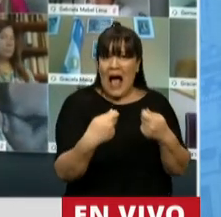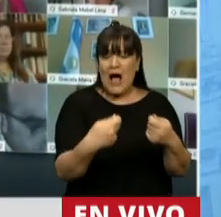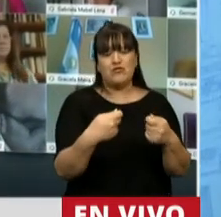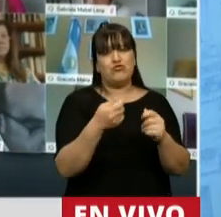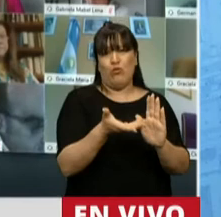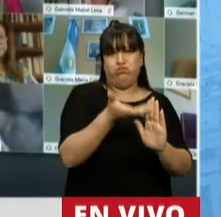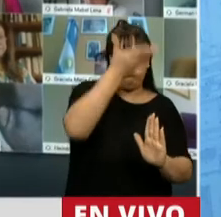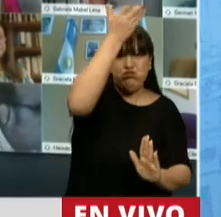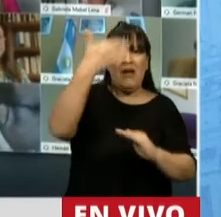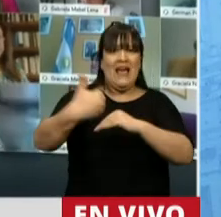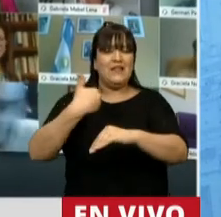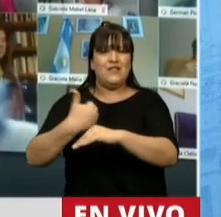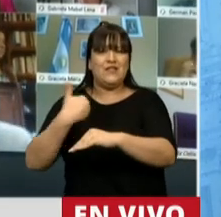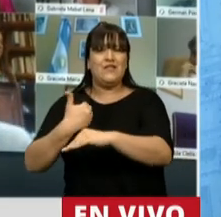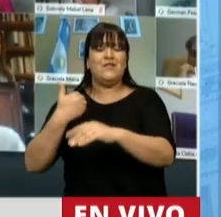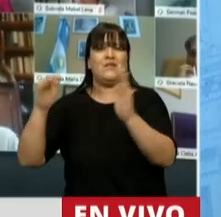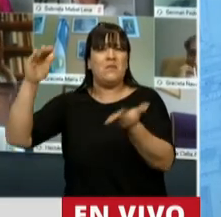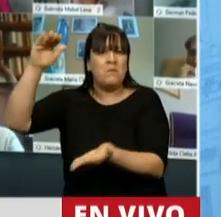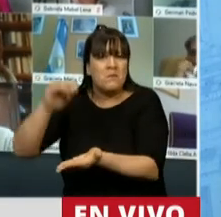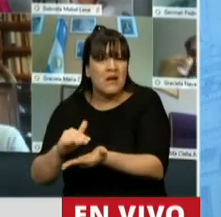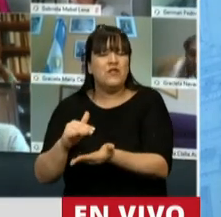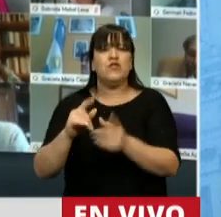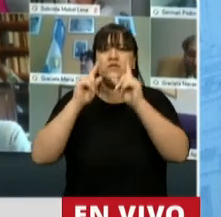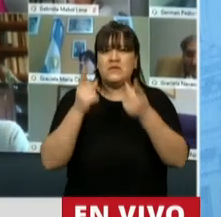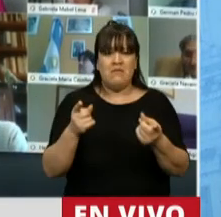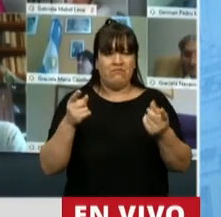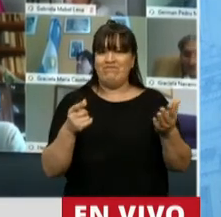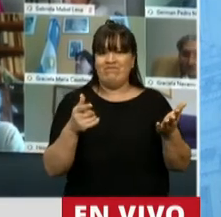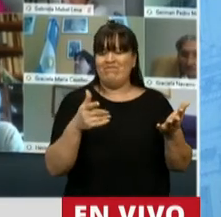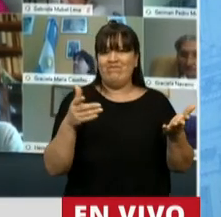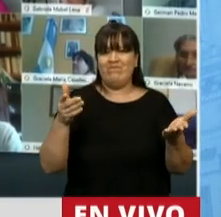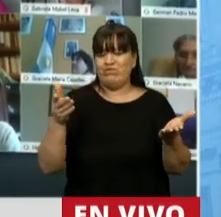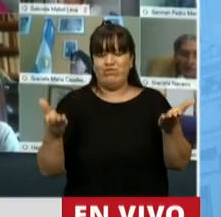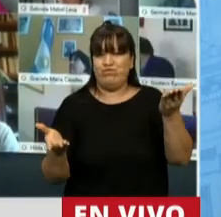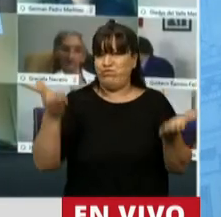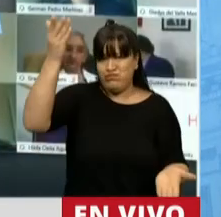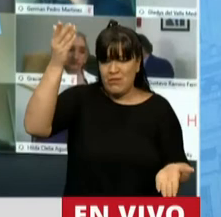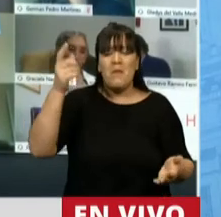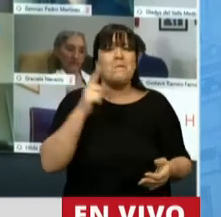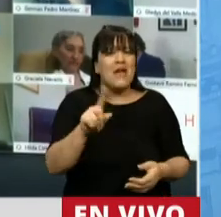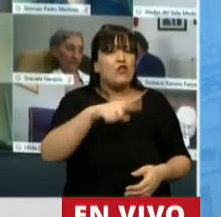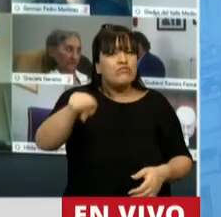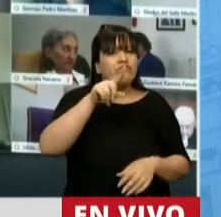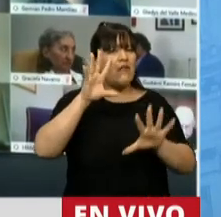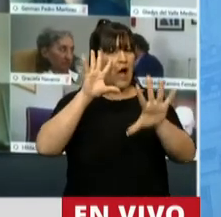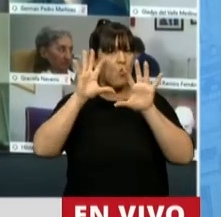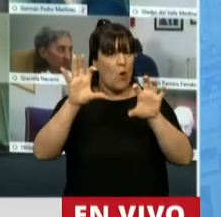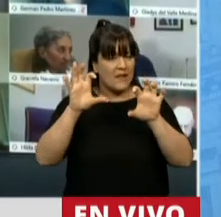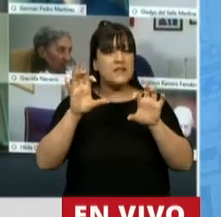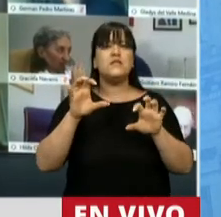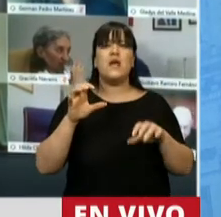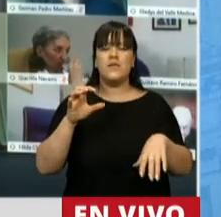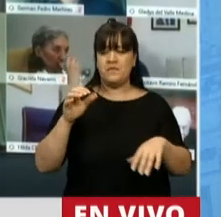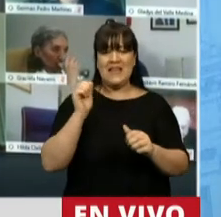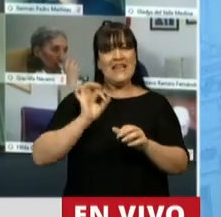ingresos disminuyeron, empeorando la relación entre ambos niveles. Pero debemos recordar que la evolución